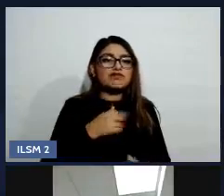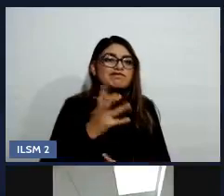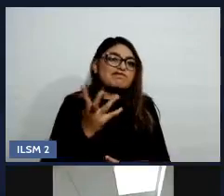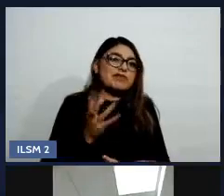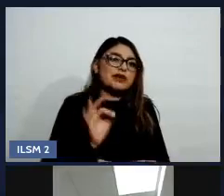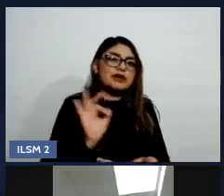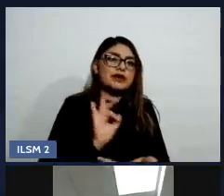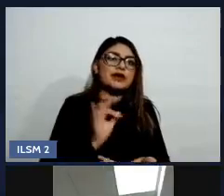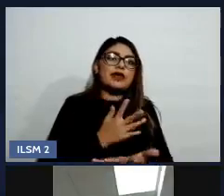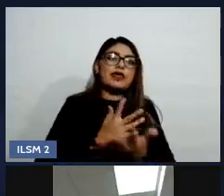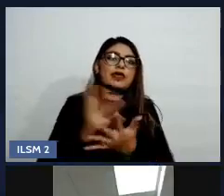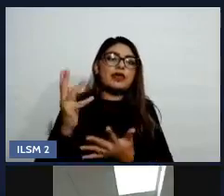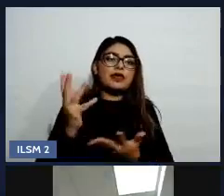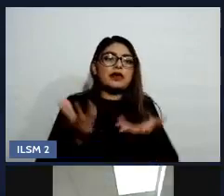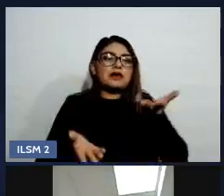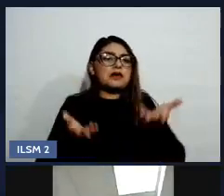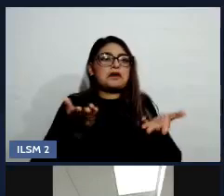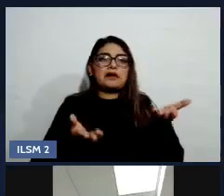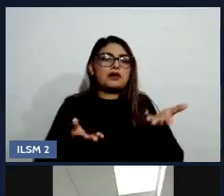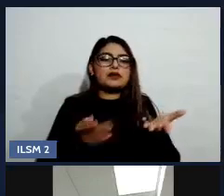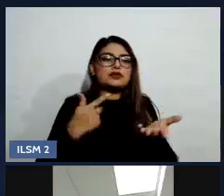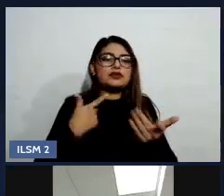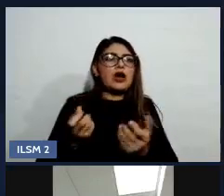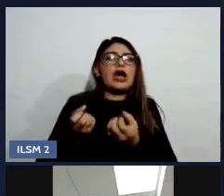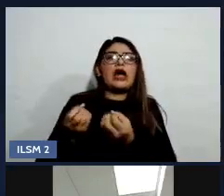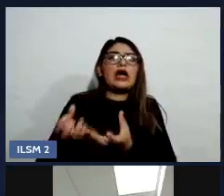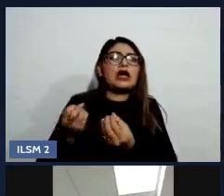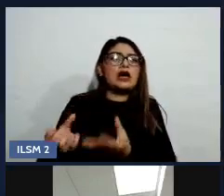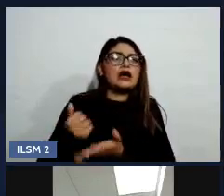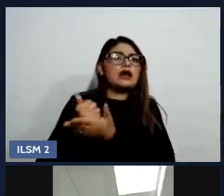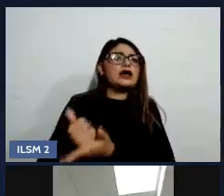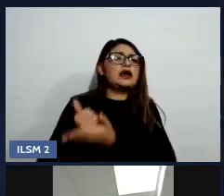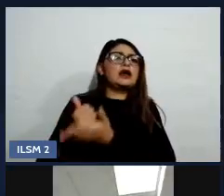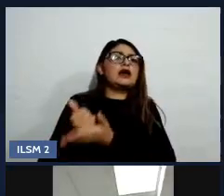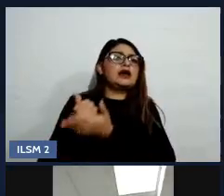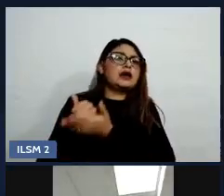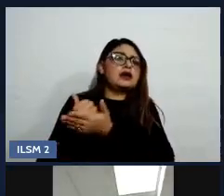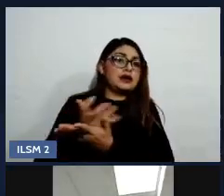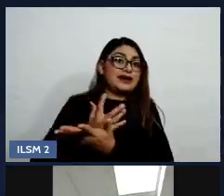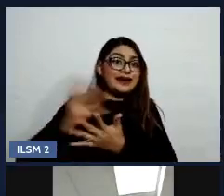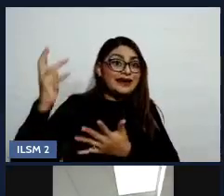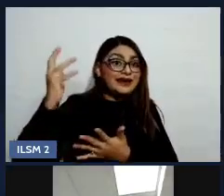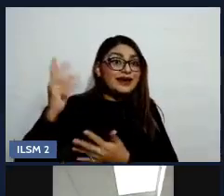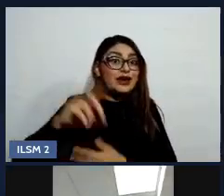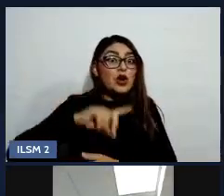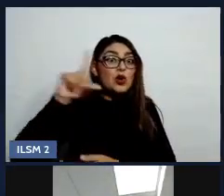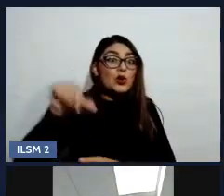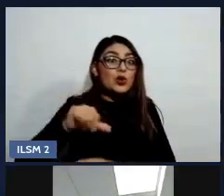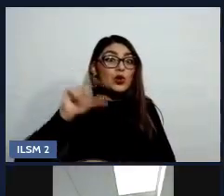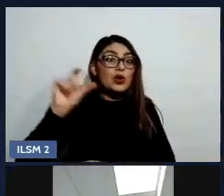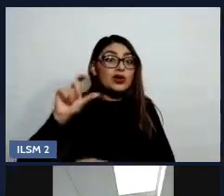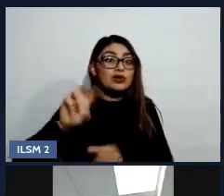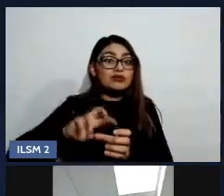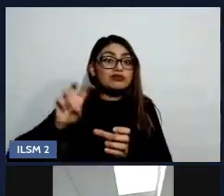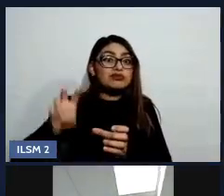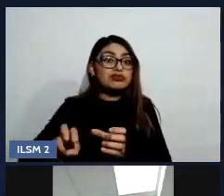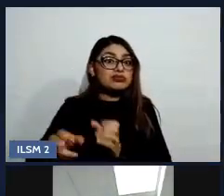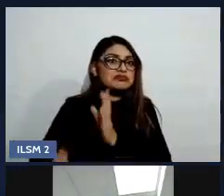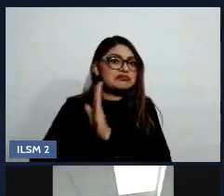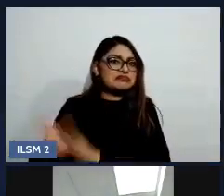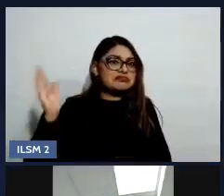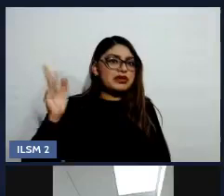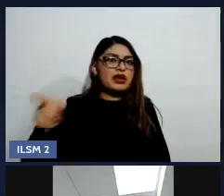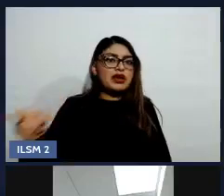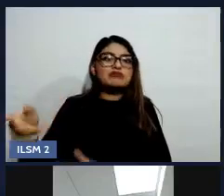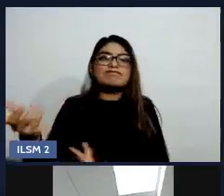una línea muy delgada quizá que podemos perder de vista. Entonces, cuando vamos a dar más de la cuenta,